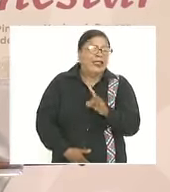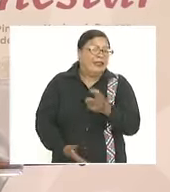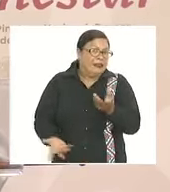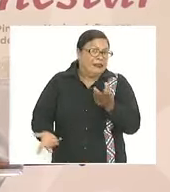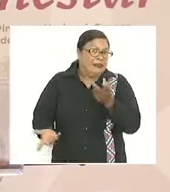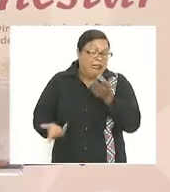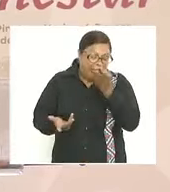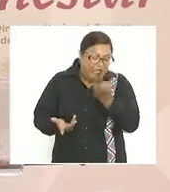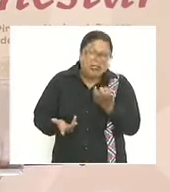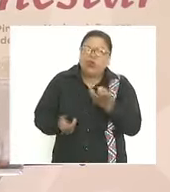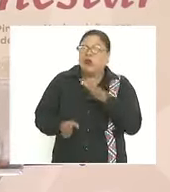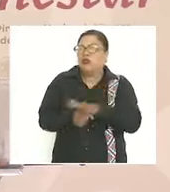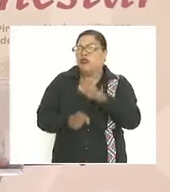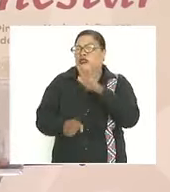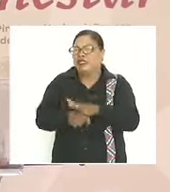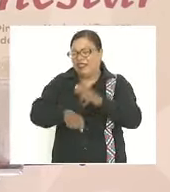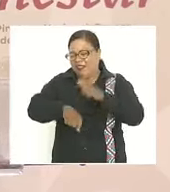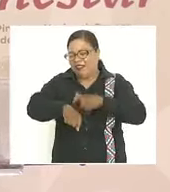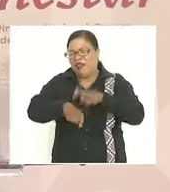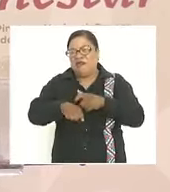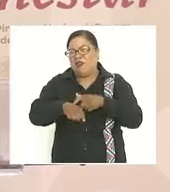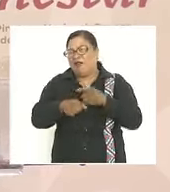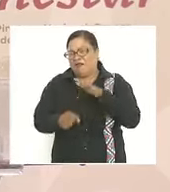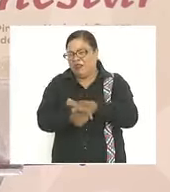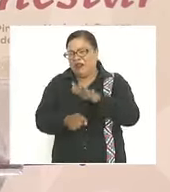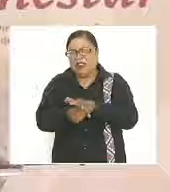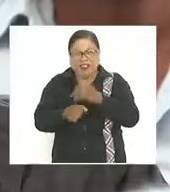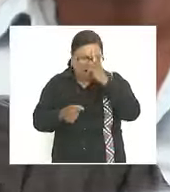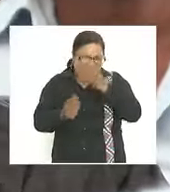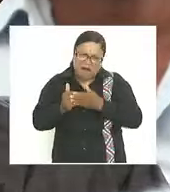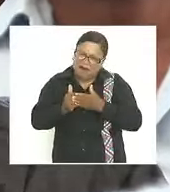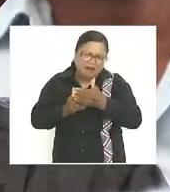tiempo es el doble de tiempo el que nos falta